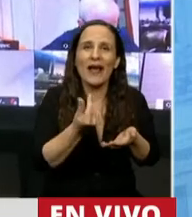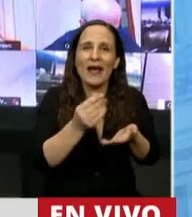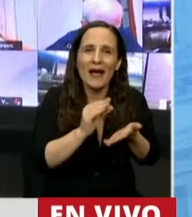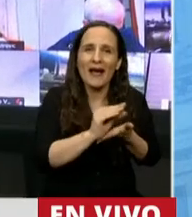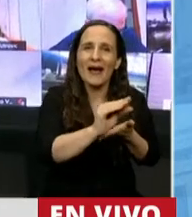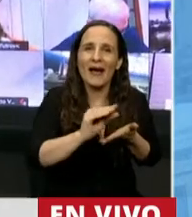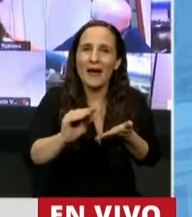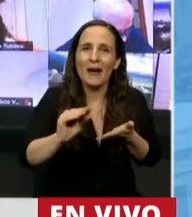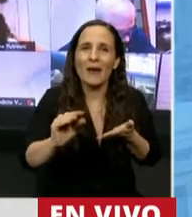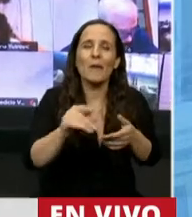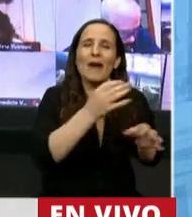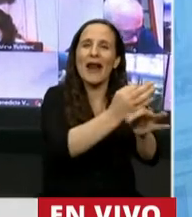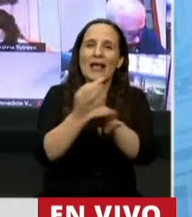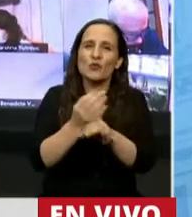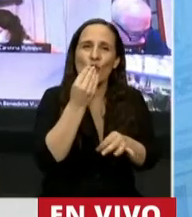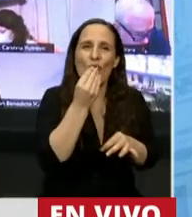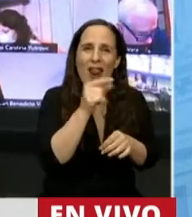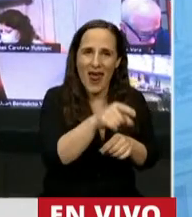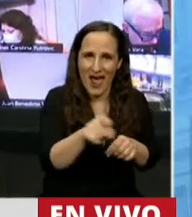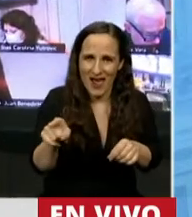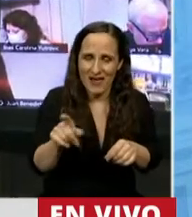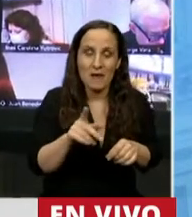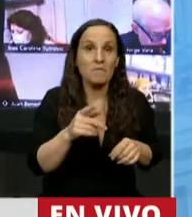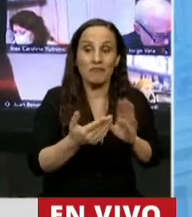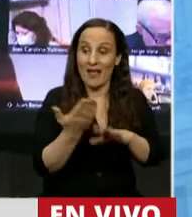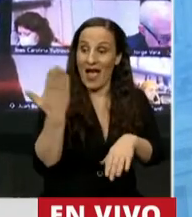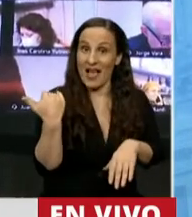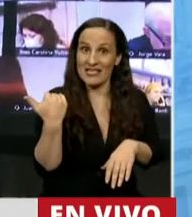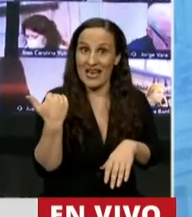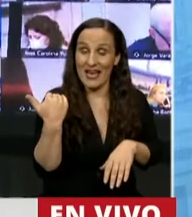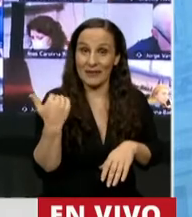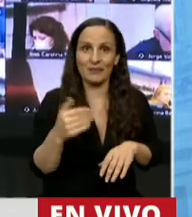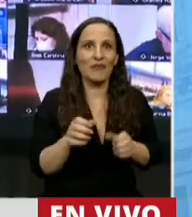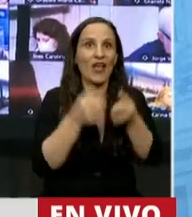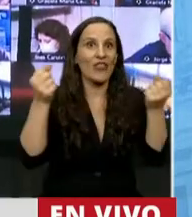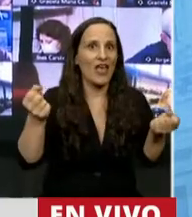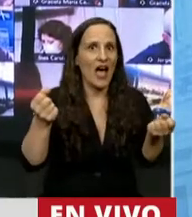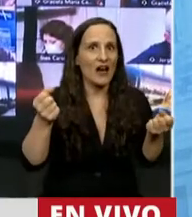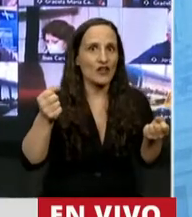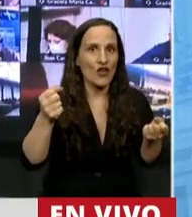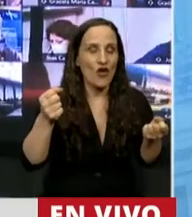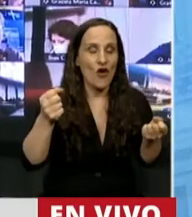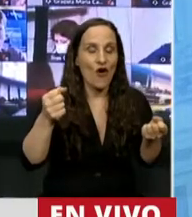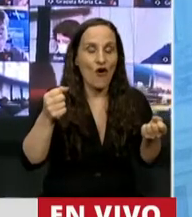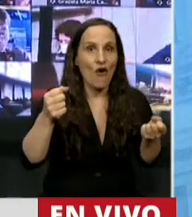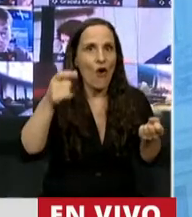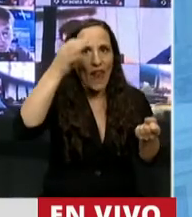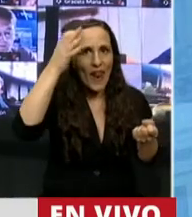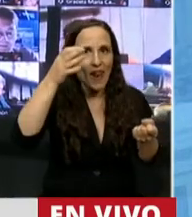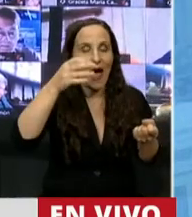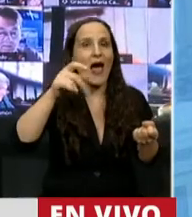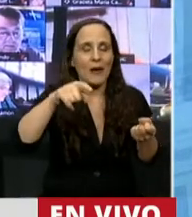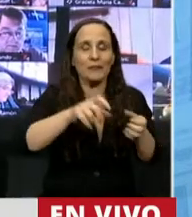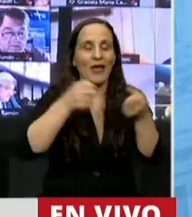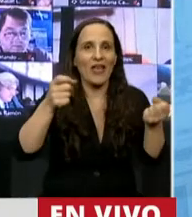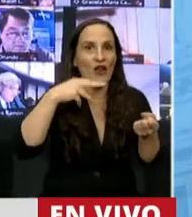destinadas a los comedores escolares. Pues bien, en el día de ayer, el diario La Nación publicó una amplia nota en la que se